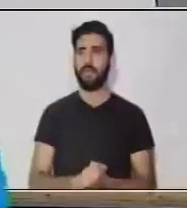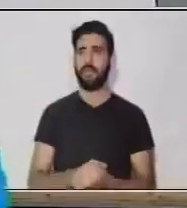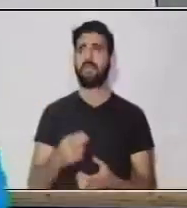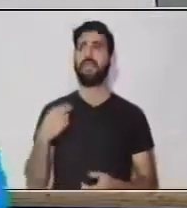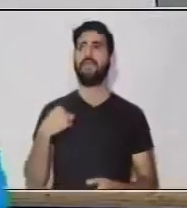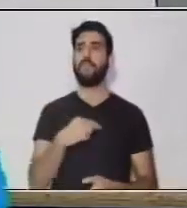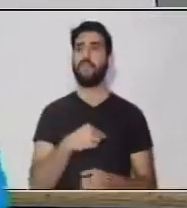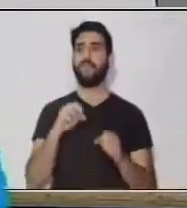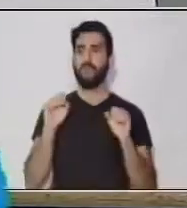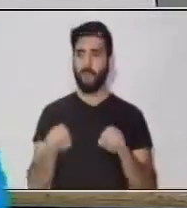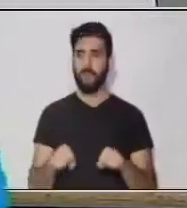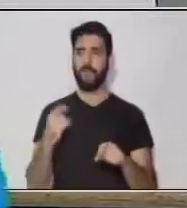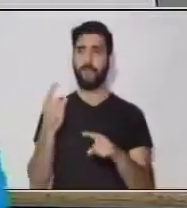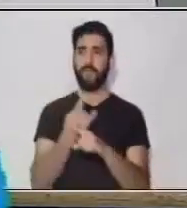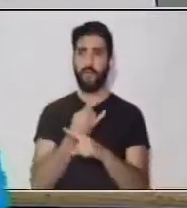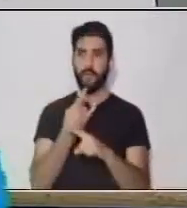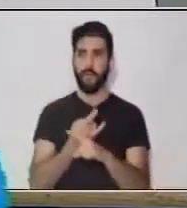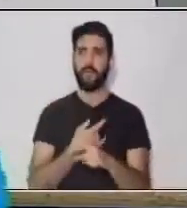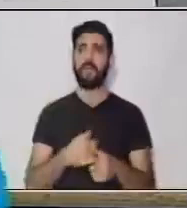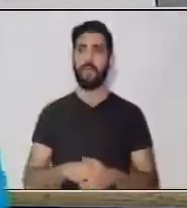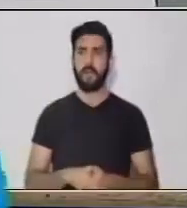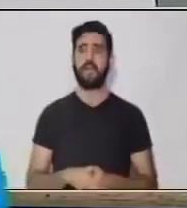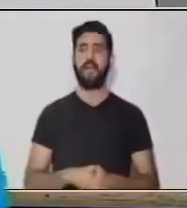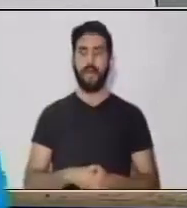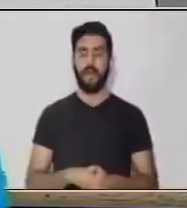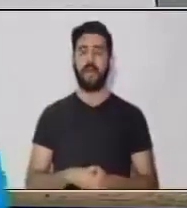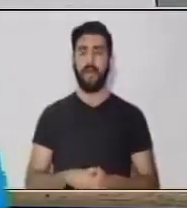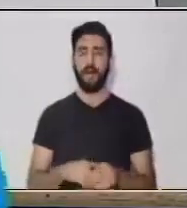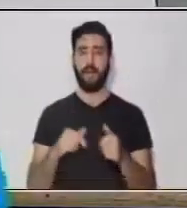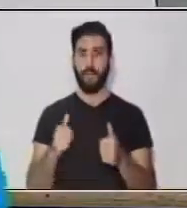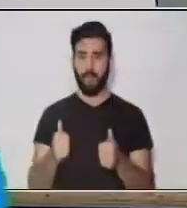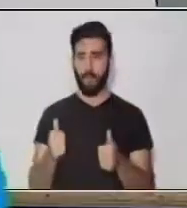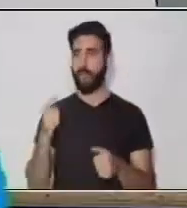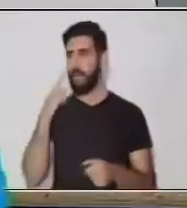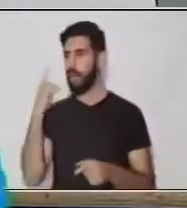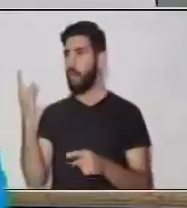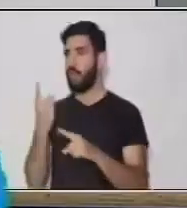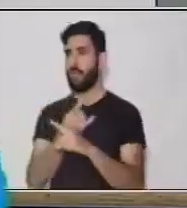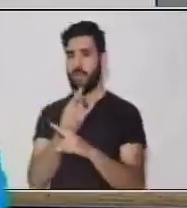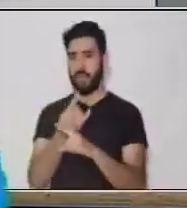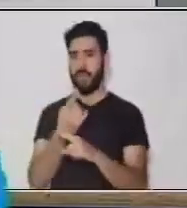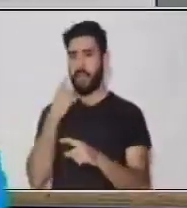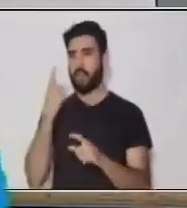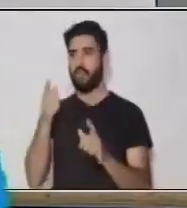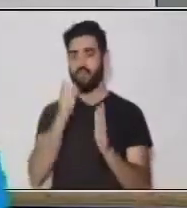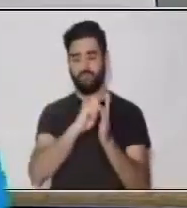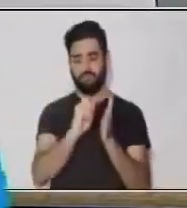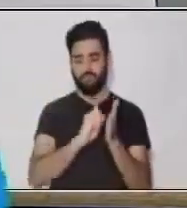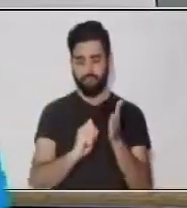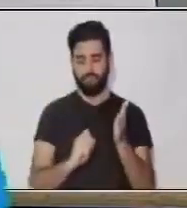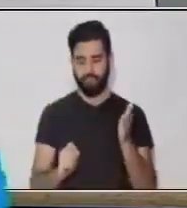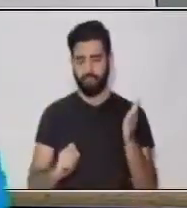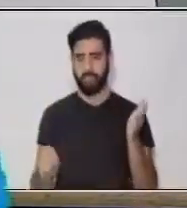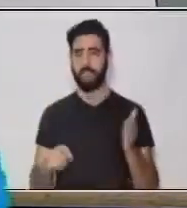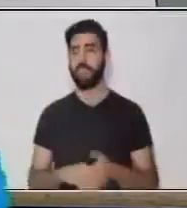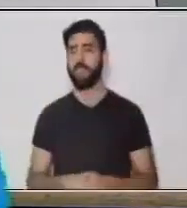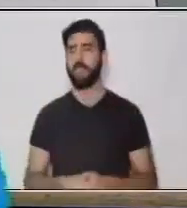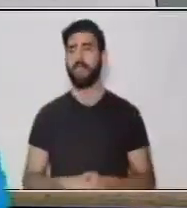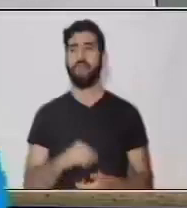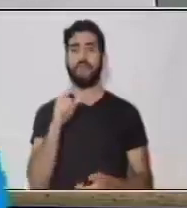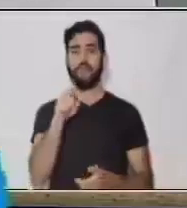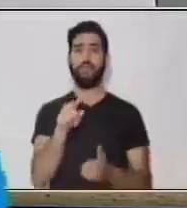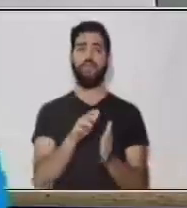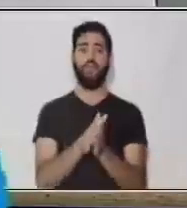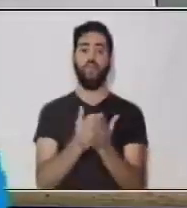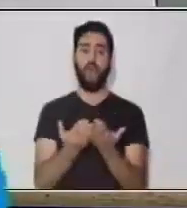poder... ¡Excelente! Utilizarla en los textos. Ahora, ¿qué vamos a hacer? Vas a sacar tu cuaderno de